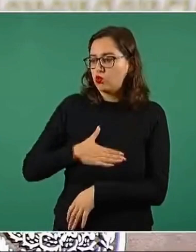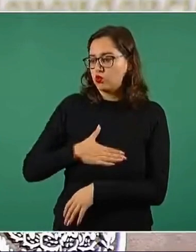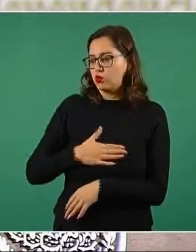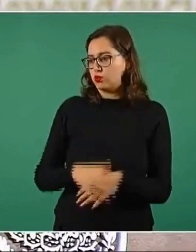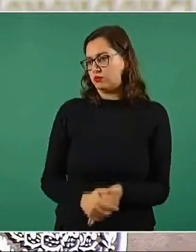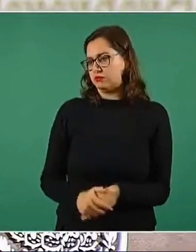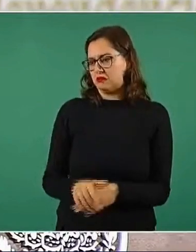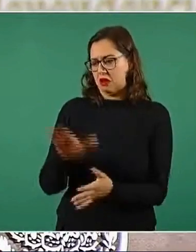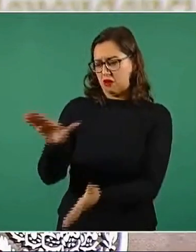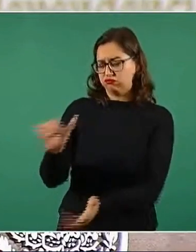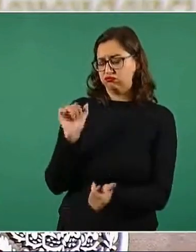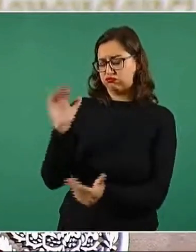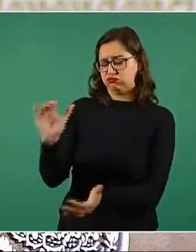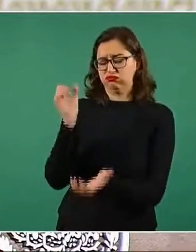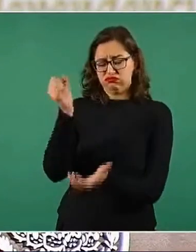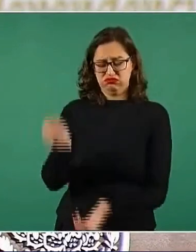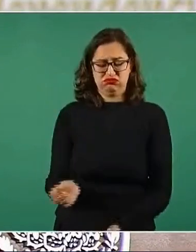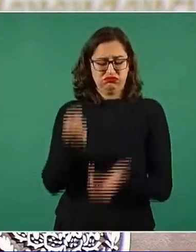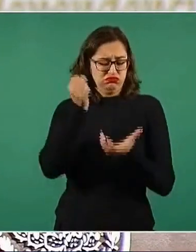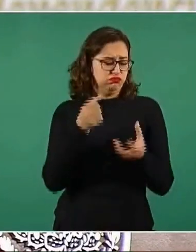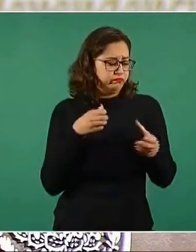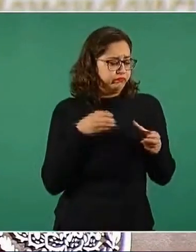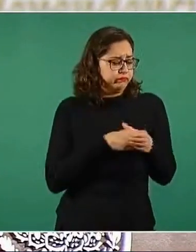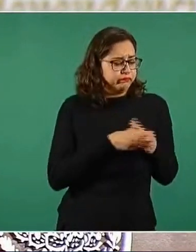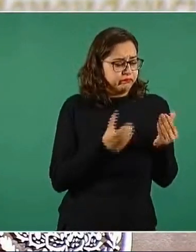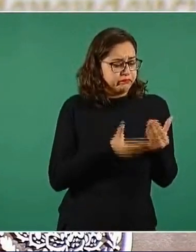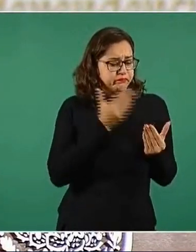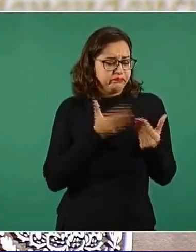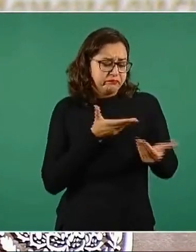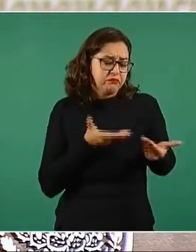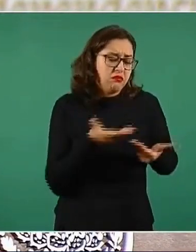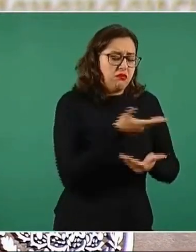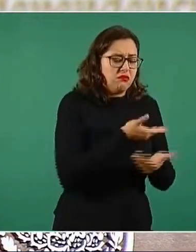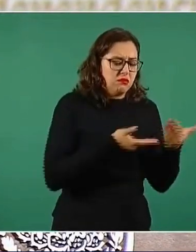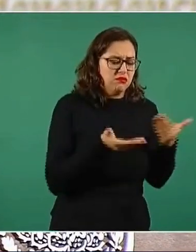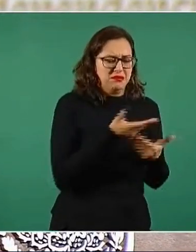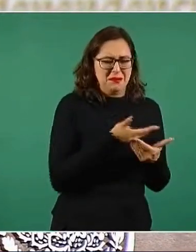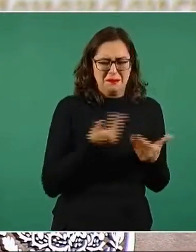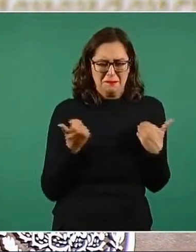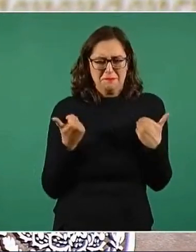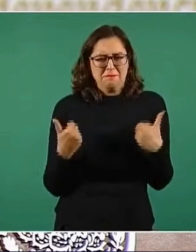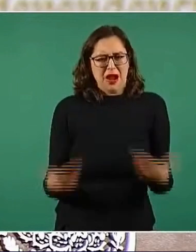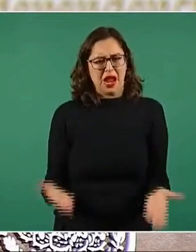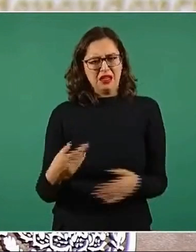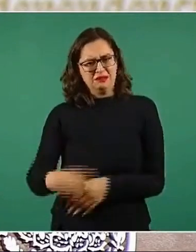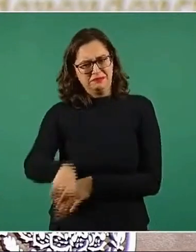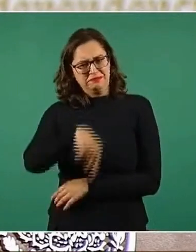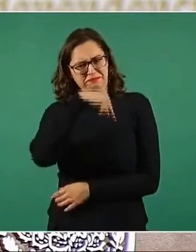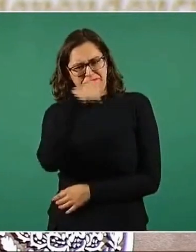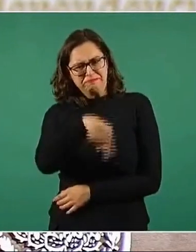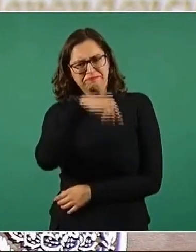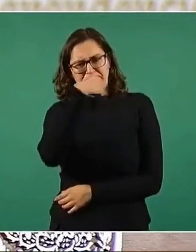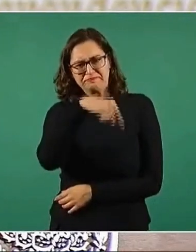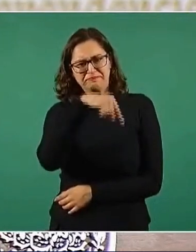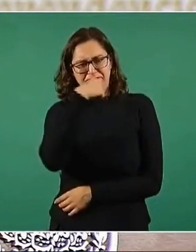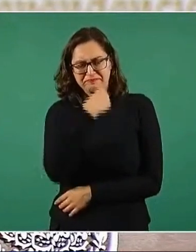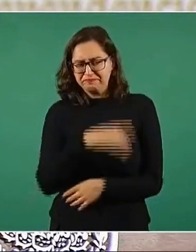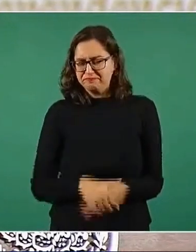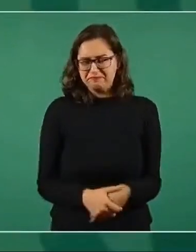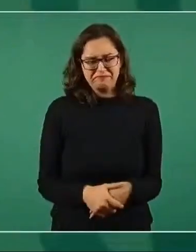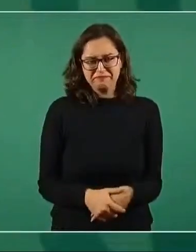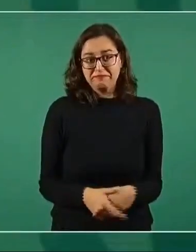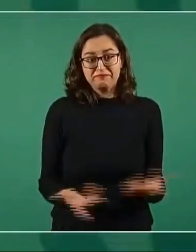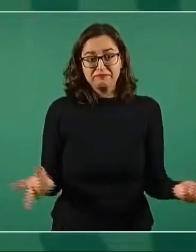Nosotros queremos crecimiento con bienestar,